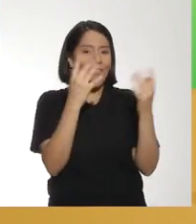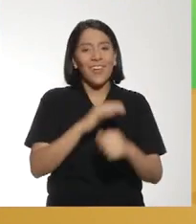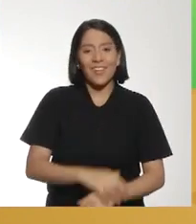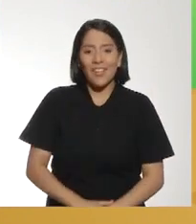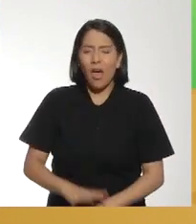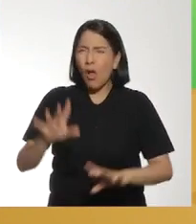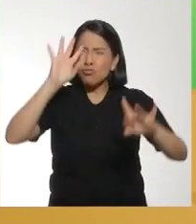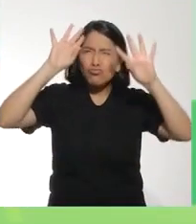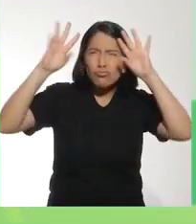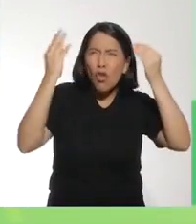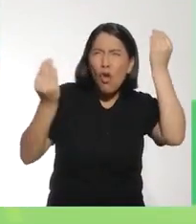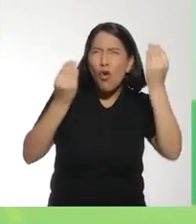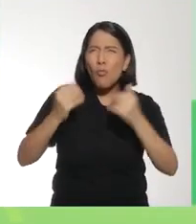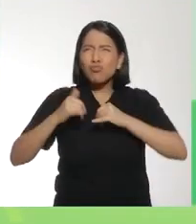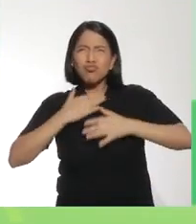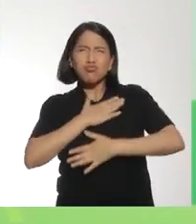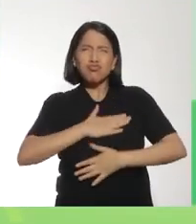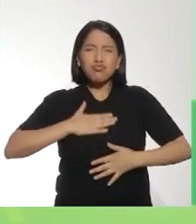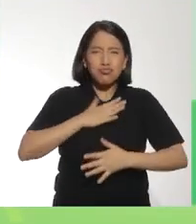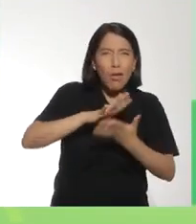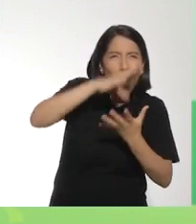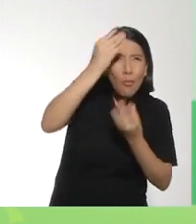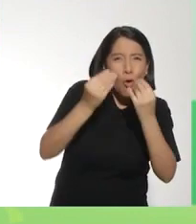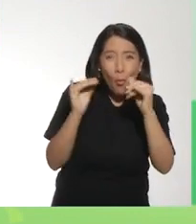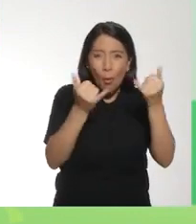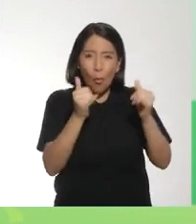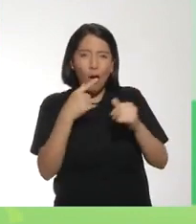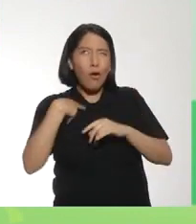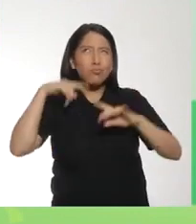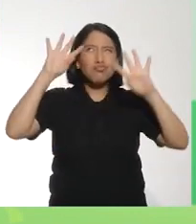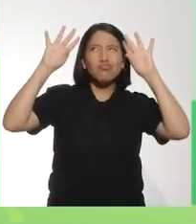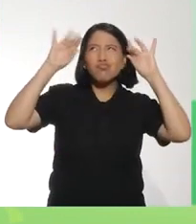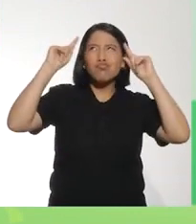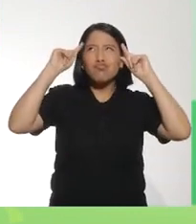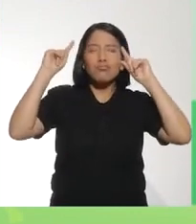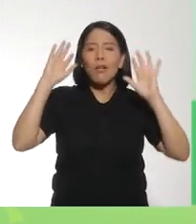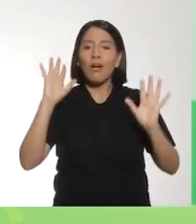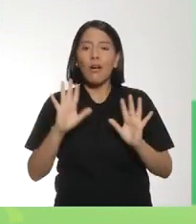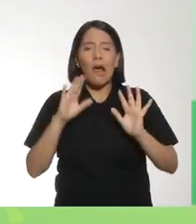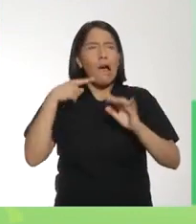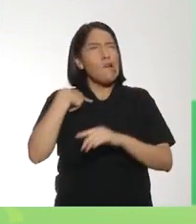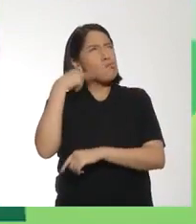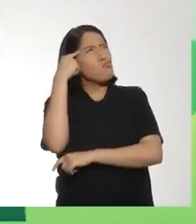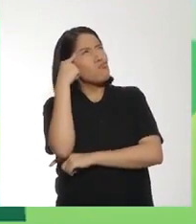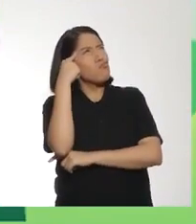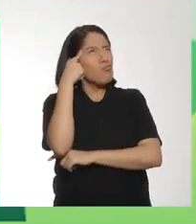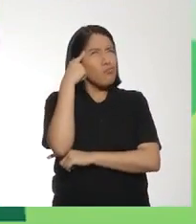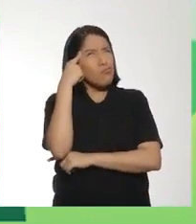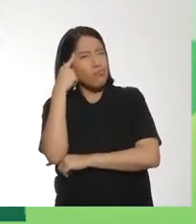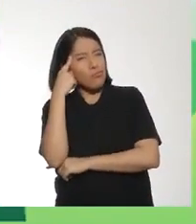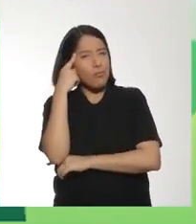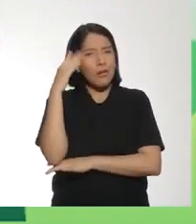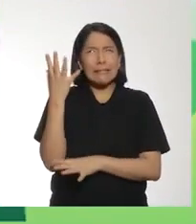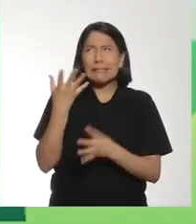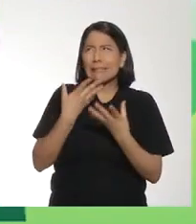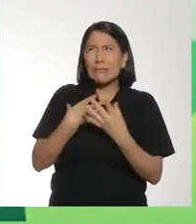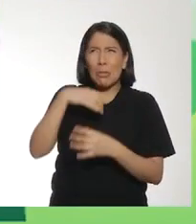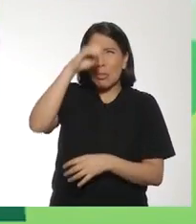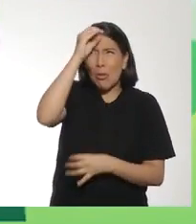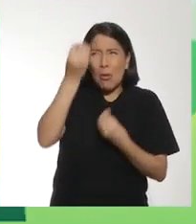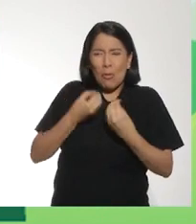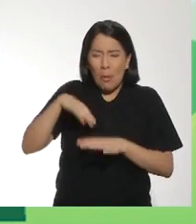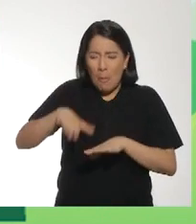que sí, completamente de acuerdo. ¿Alguna idea para divertirnos y aprender con nuestros juegos? Voy pensando en algo también. Estaba pensando,